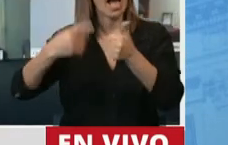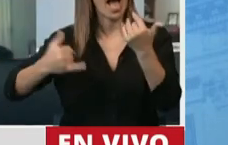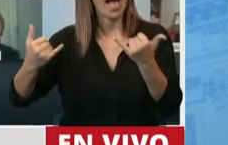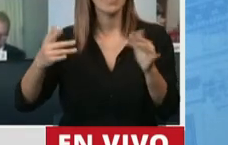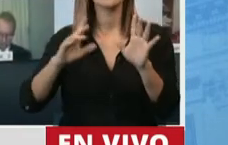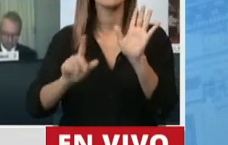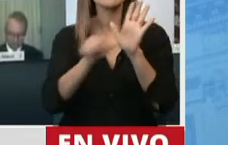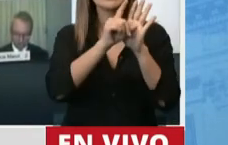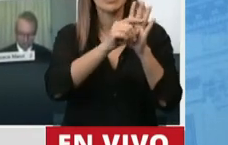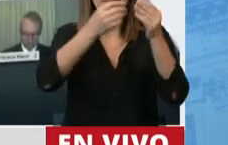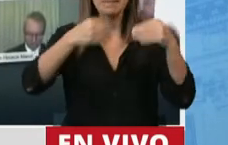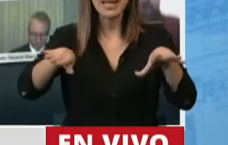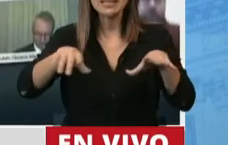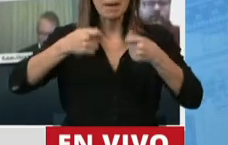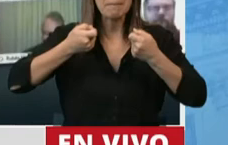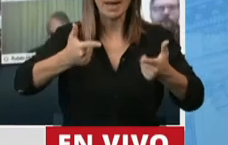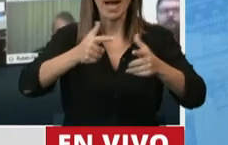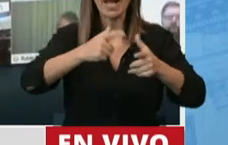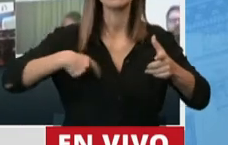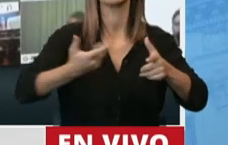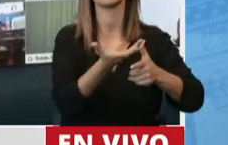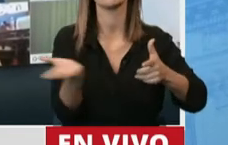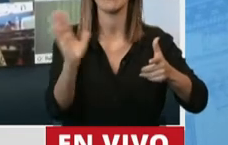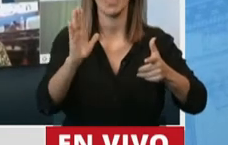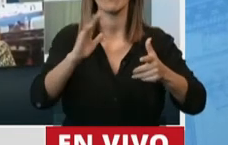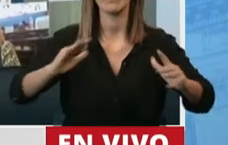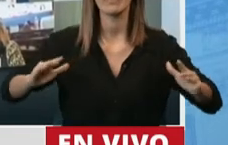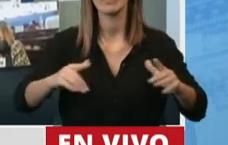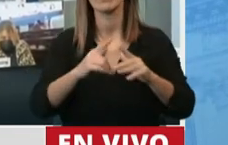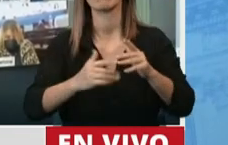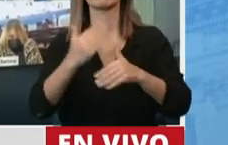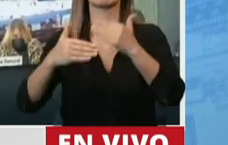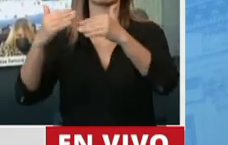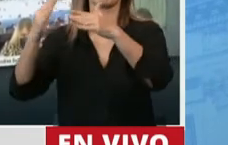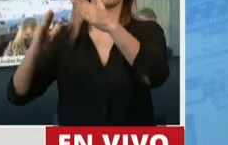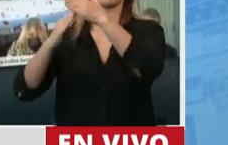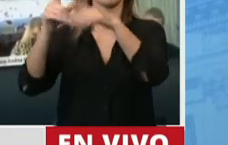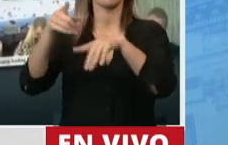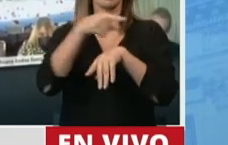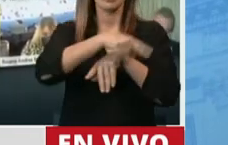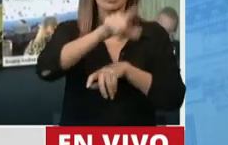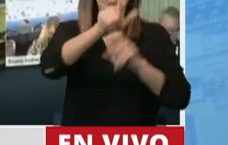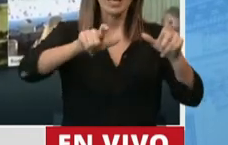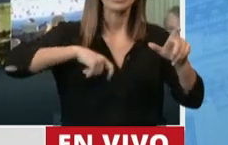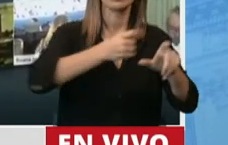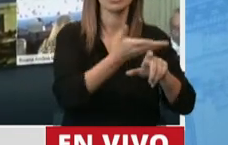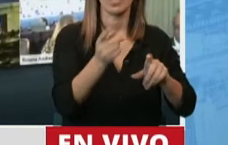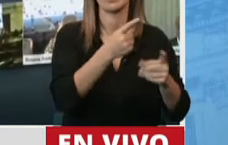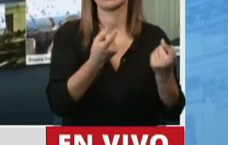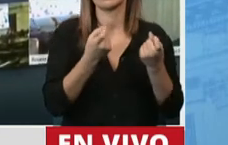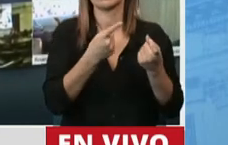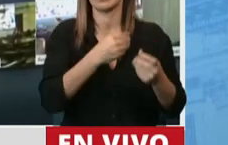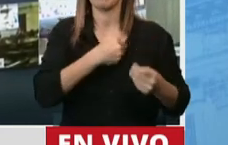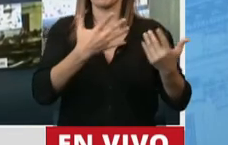nace de abajo hacia arriba, porque la sociedad es la que necesita una esperanza, una luz de solidaridad, porque los tiempos que estamos